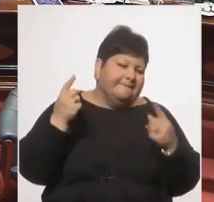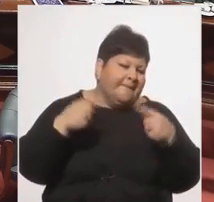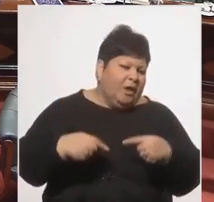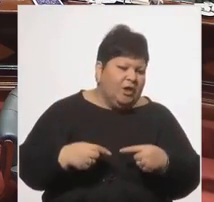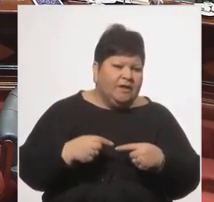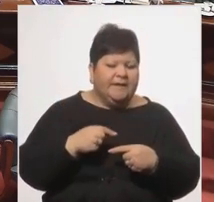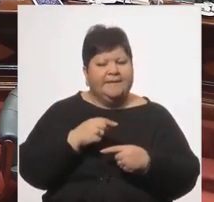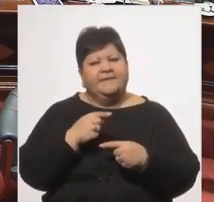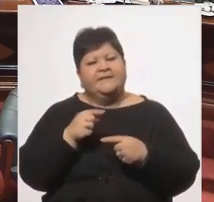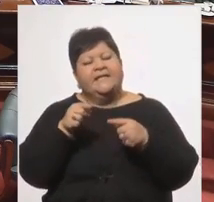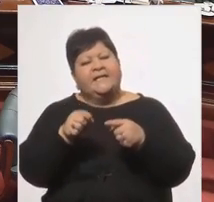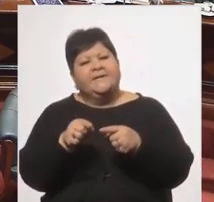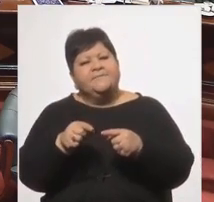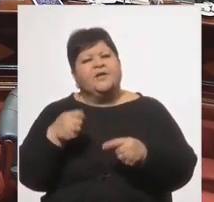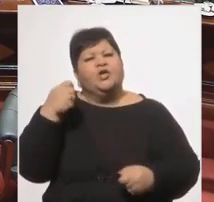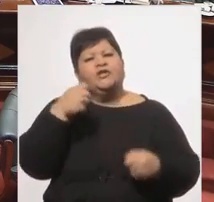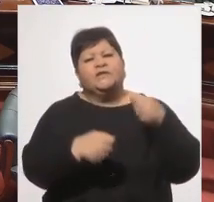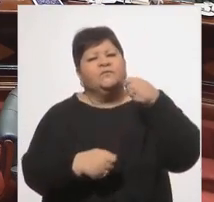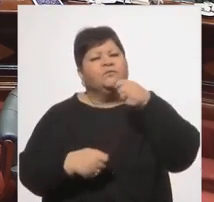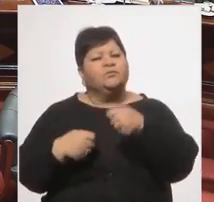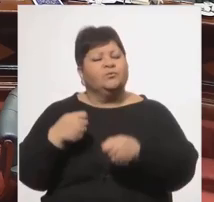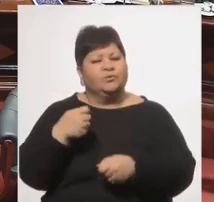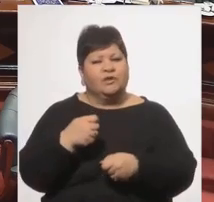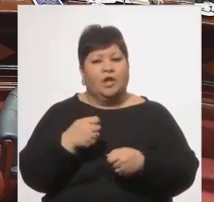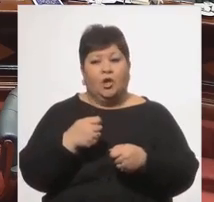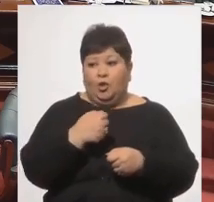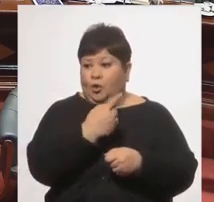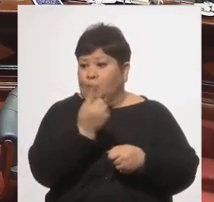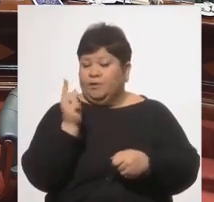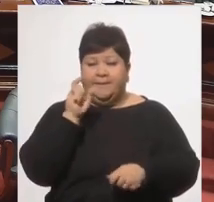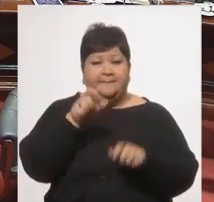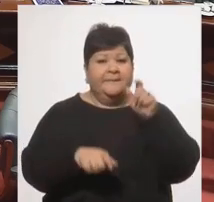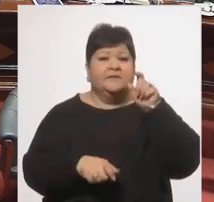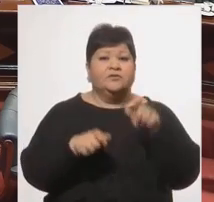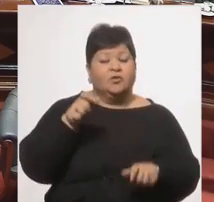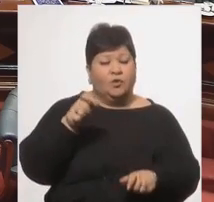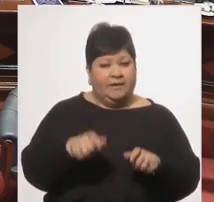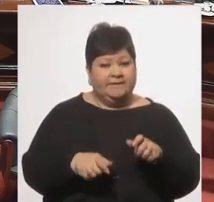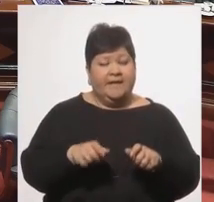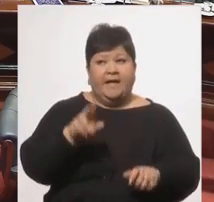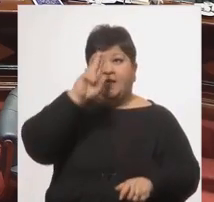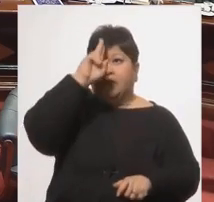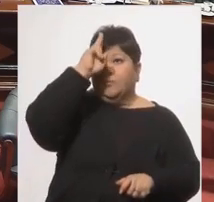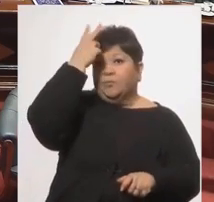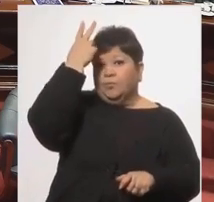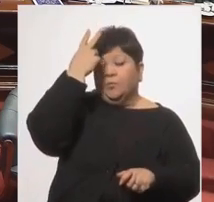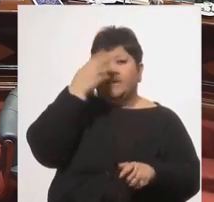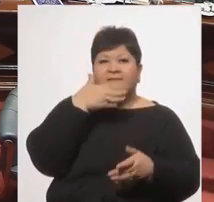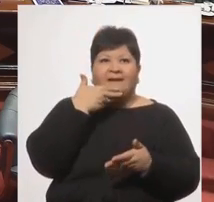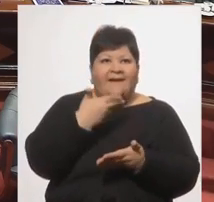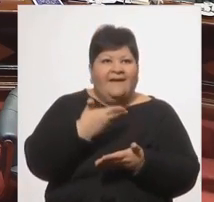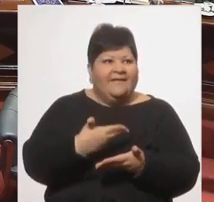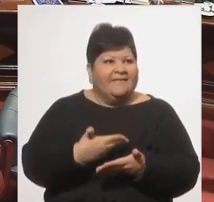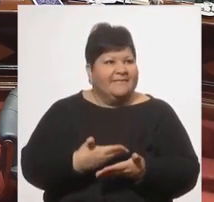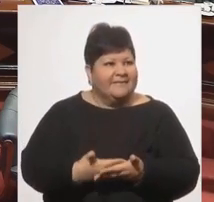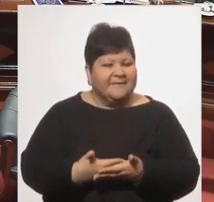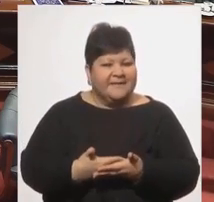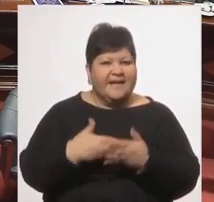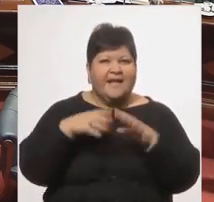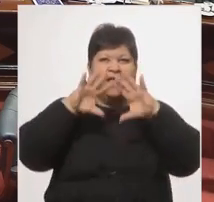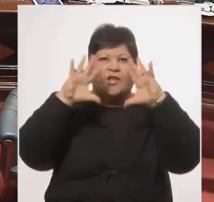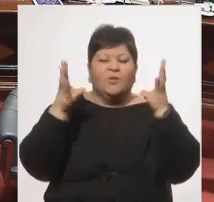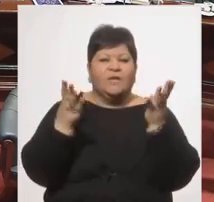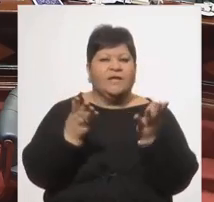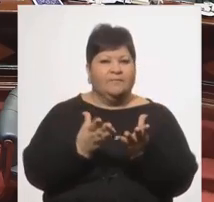junto a otros hombres y mujeres de todos los partidos a que Uruguay sea admirado en el mundo por la estatura de su